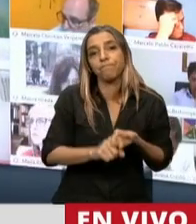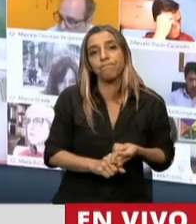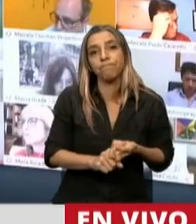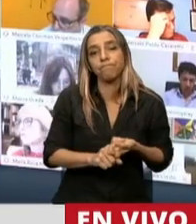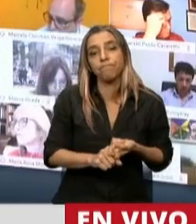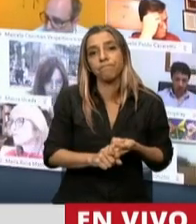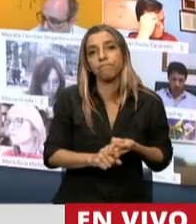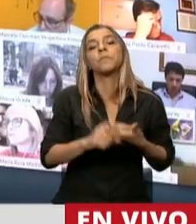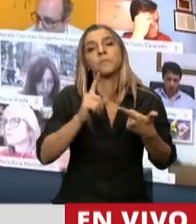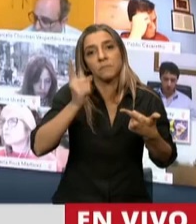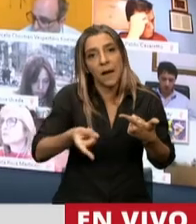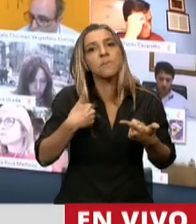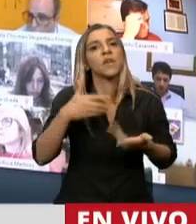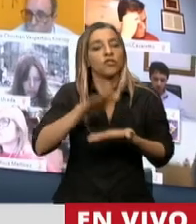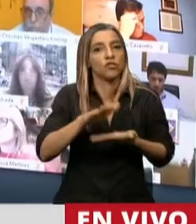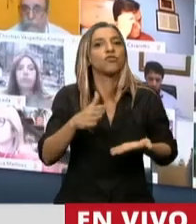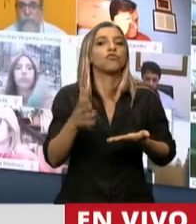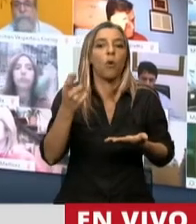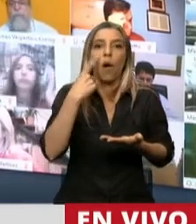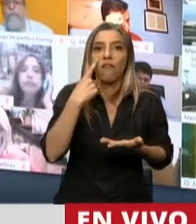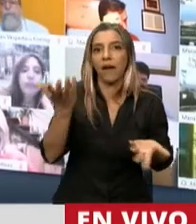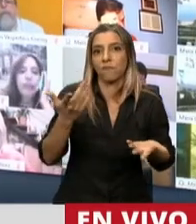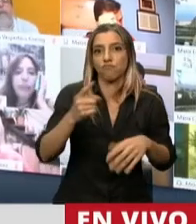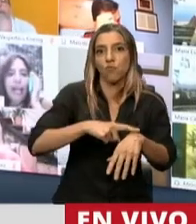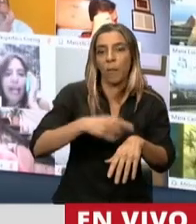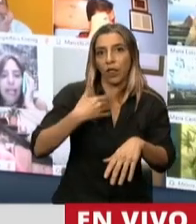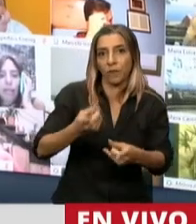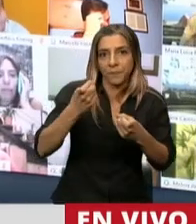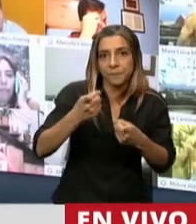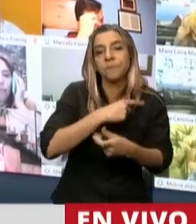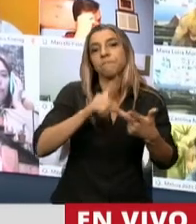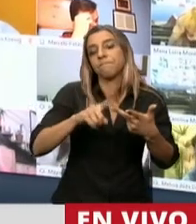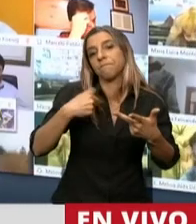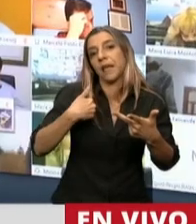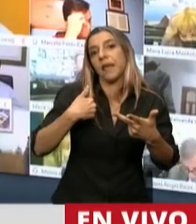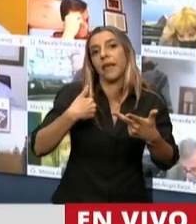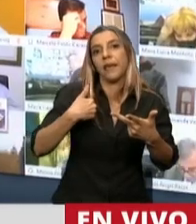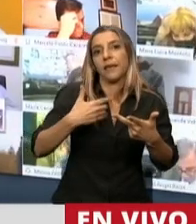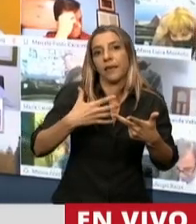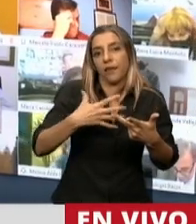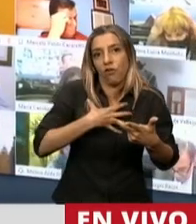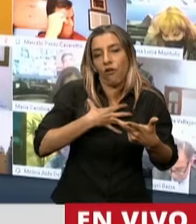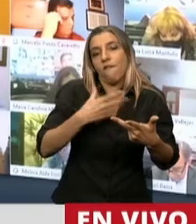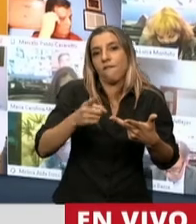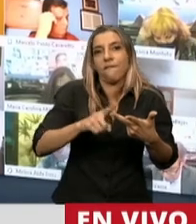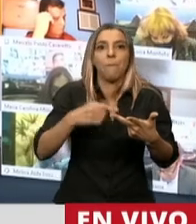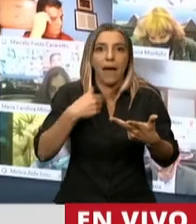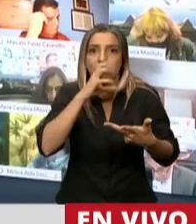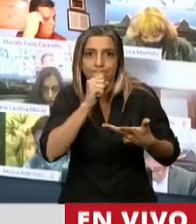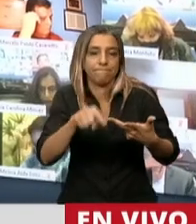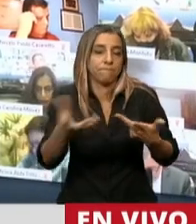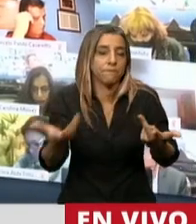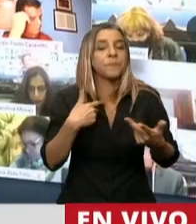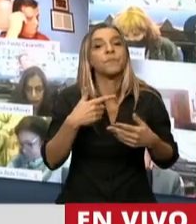con indemnidad patrimonial cuando lo necesite, cláusulas de confidencialidad cuando lo necesite. Y el otro tema